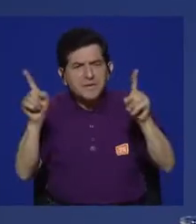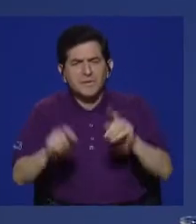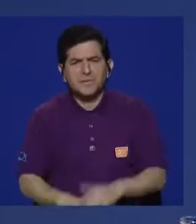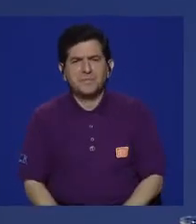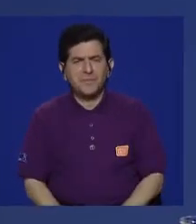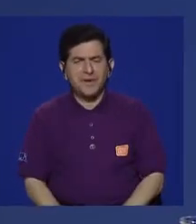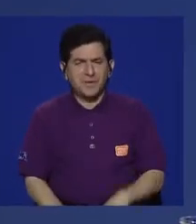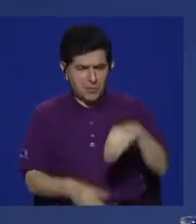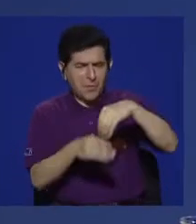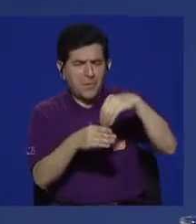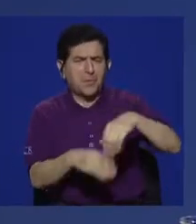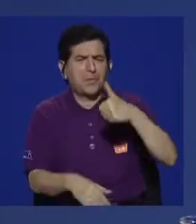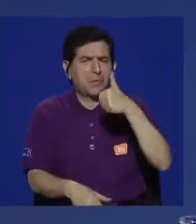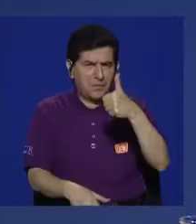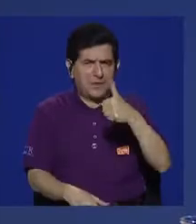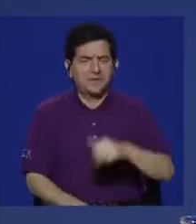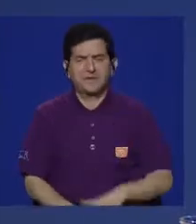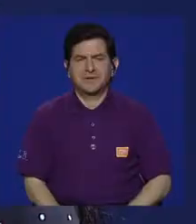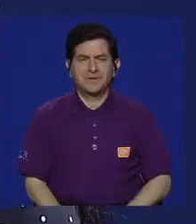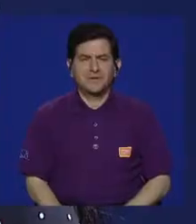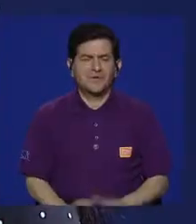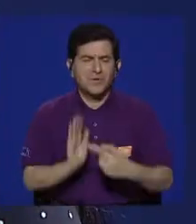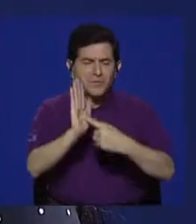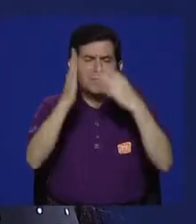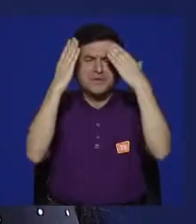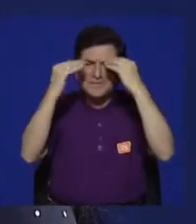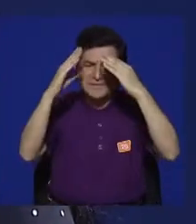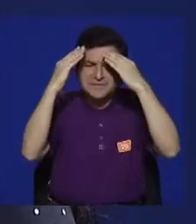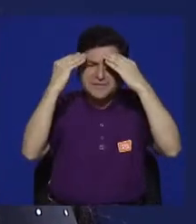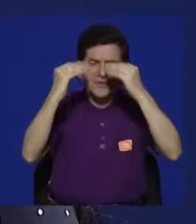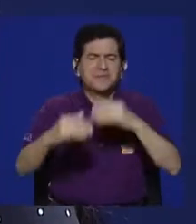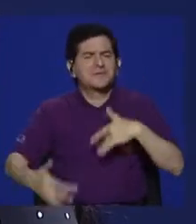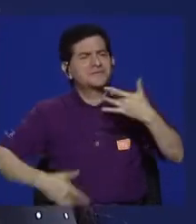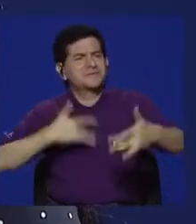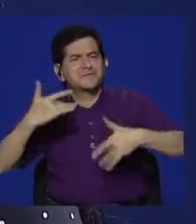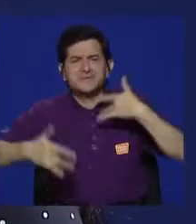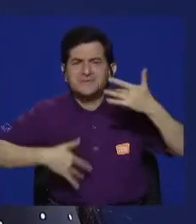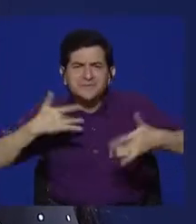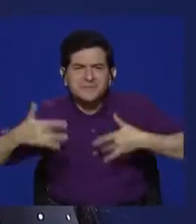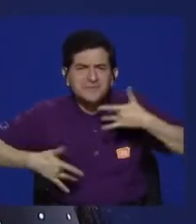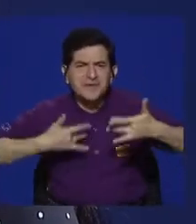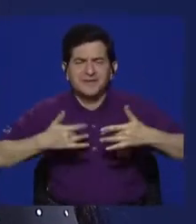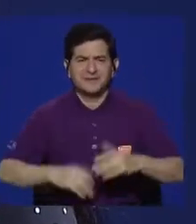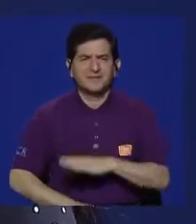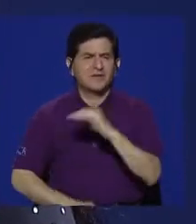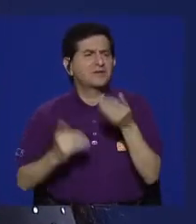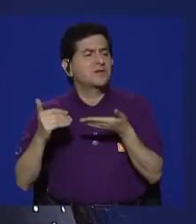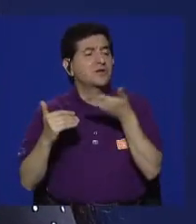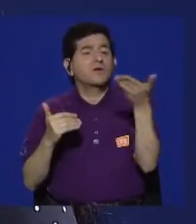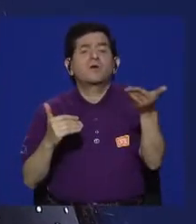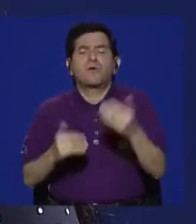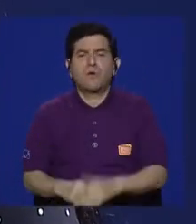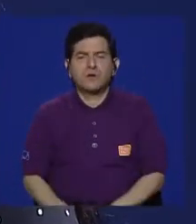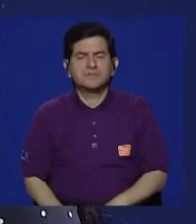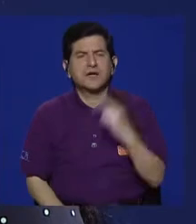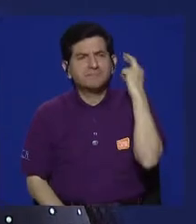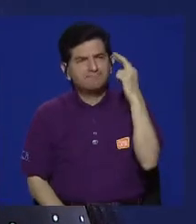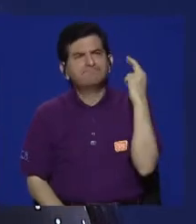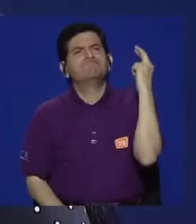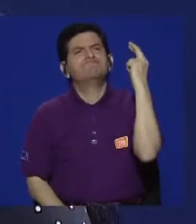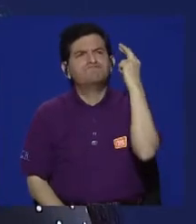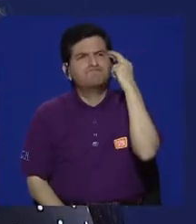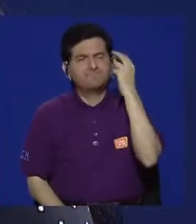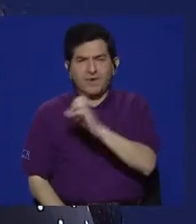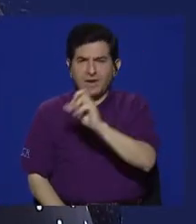muy lleno de información, de sentimientos y de cosas que hacen